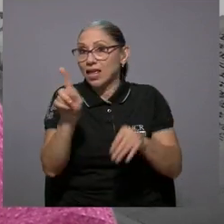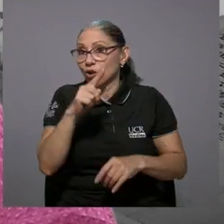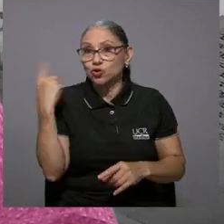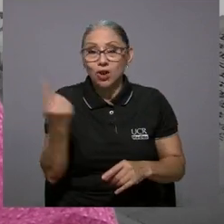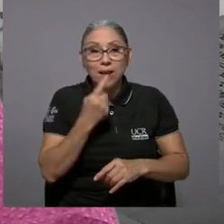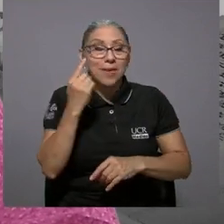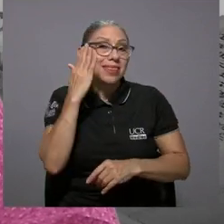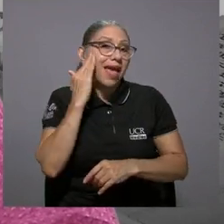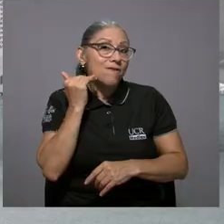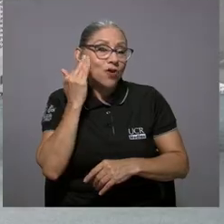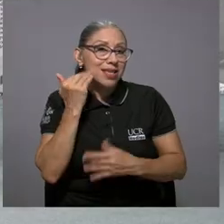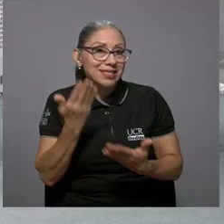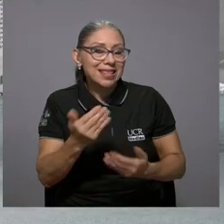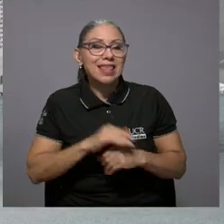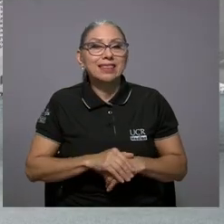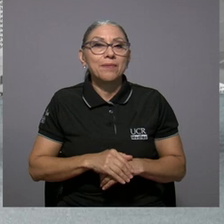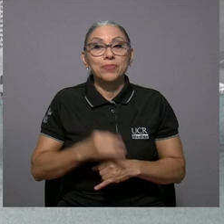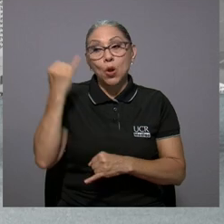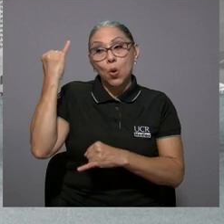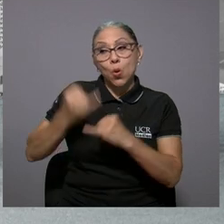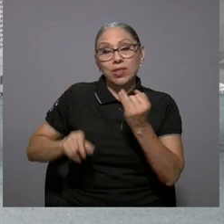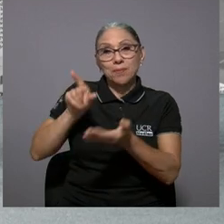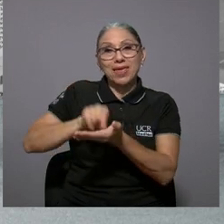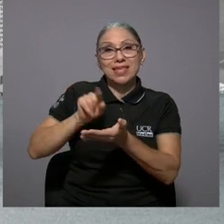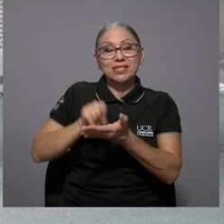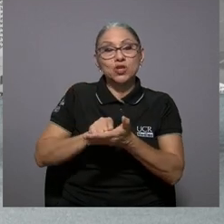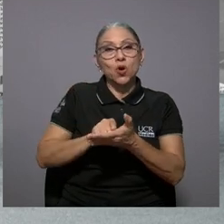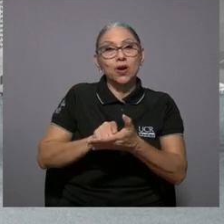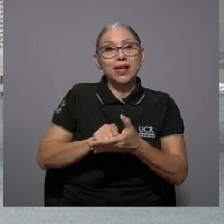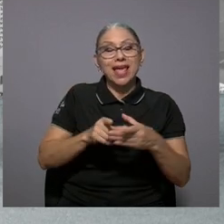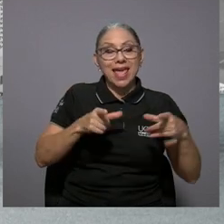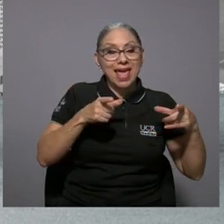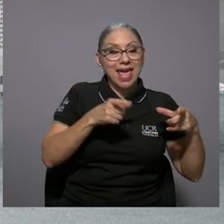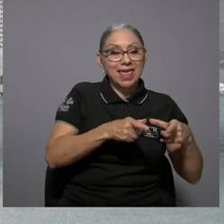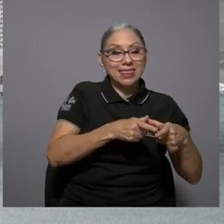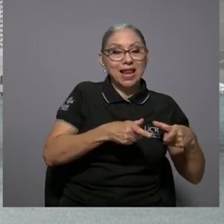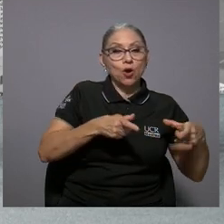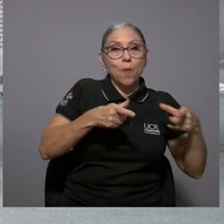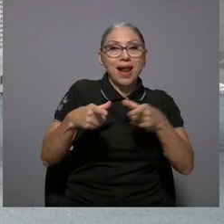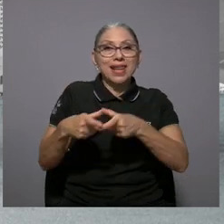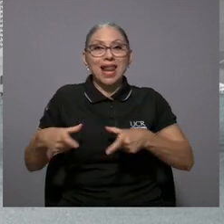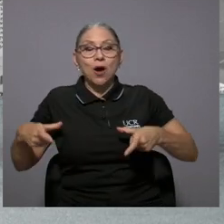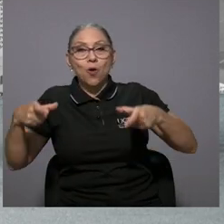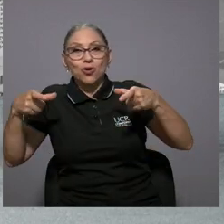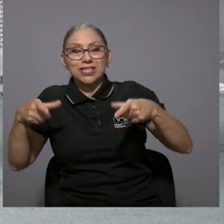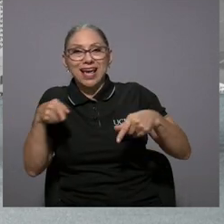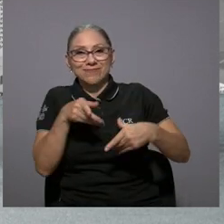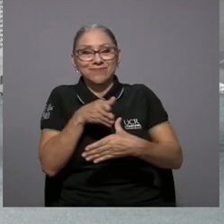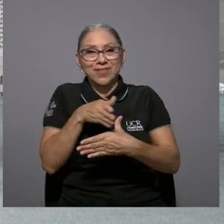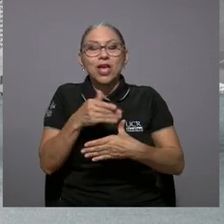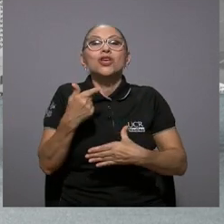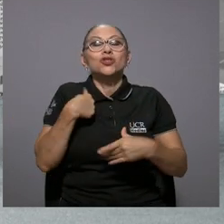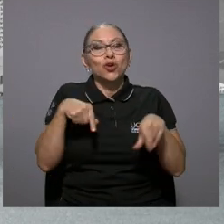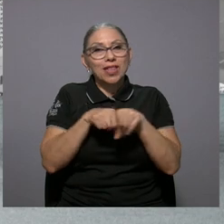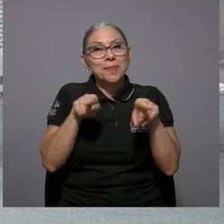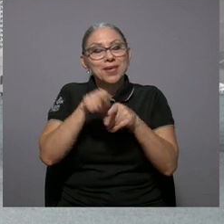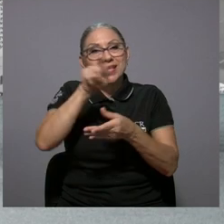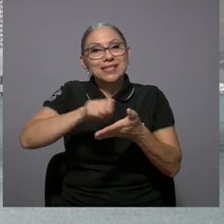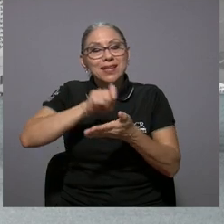importante no solo la afrodescendiente en la última edición de entre el comal y la olla